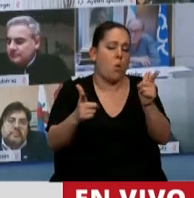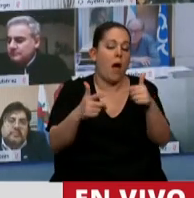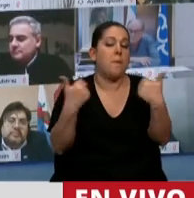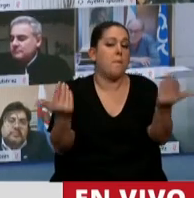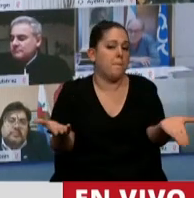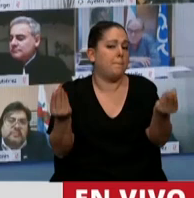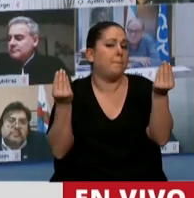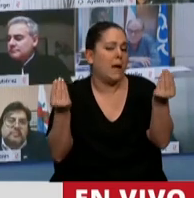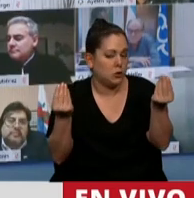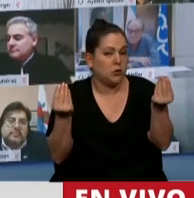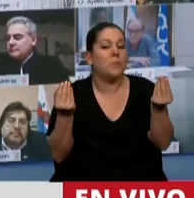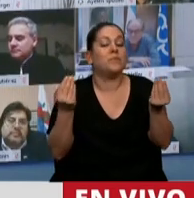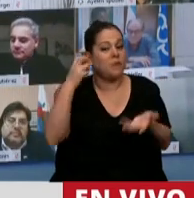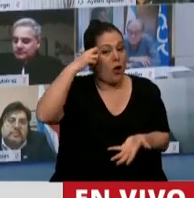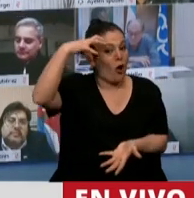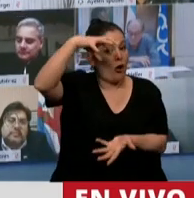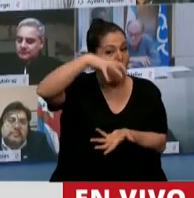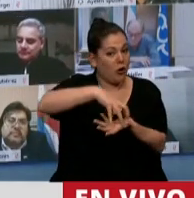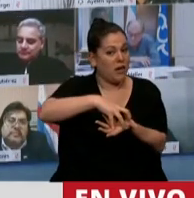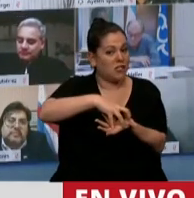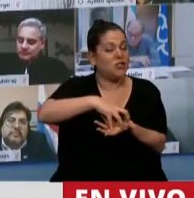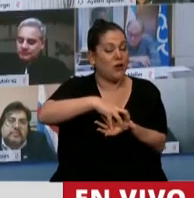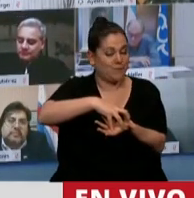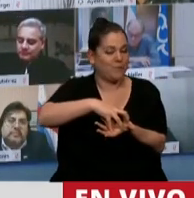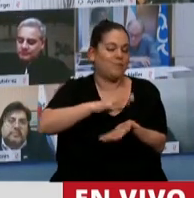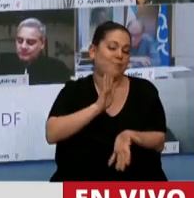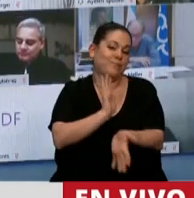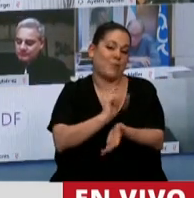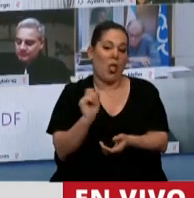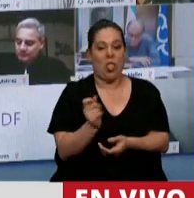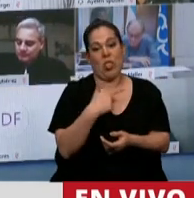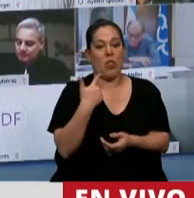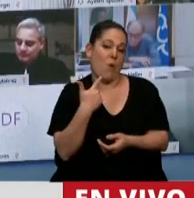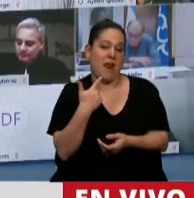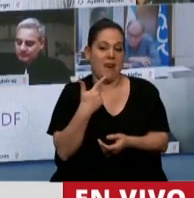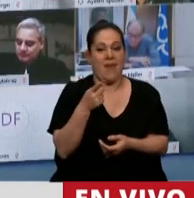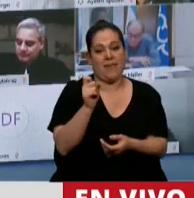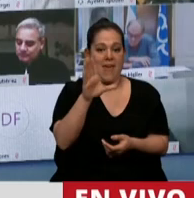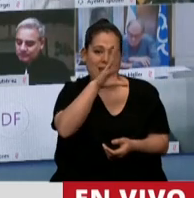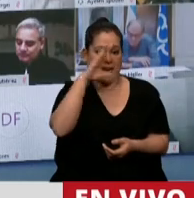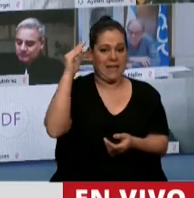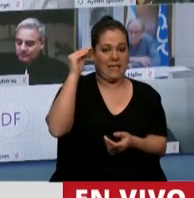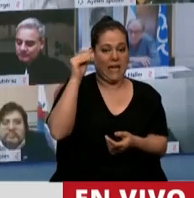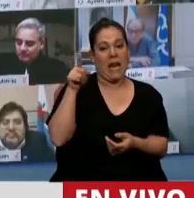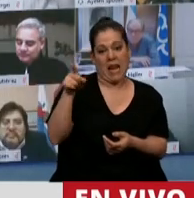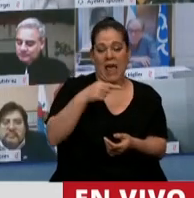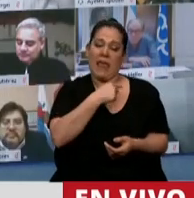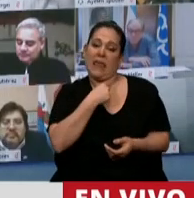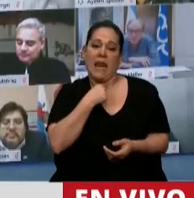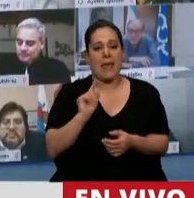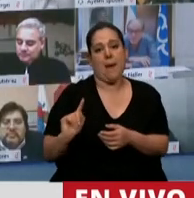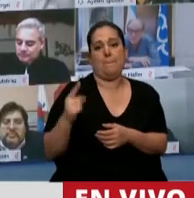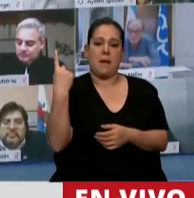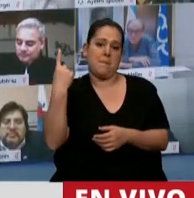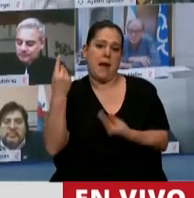Congreso la dueña de los votos, Cristina Elizabeth Fernández, quería ser ella la pionera